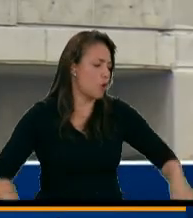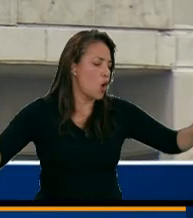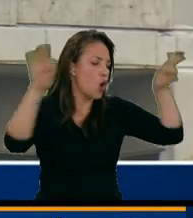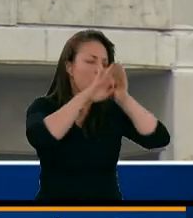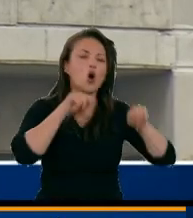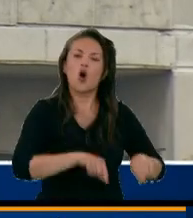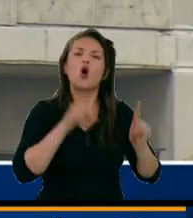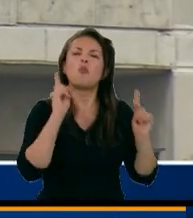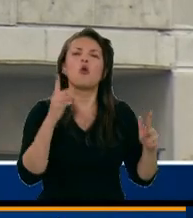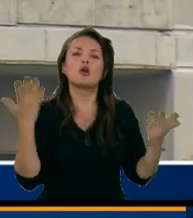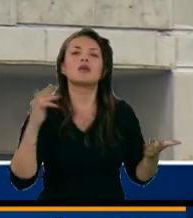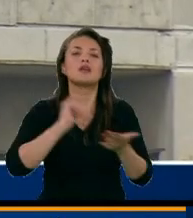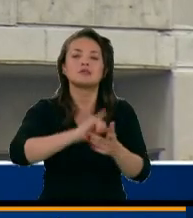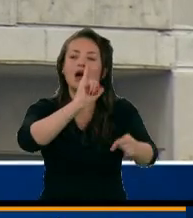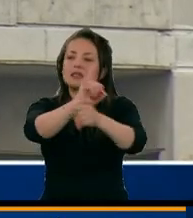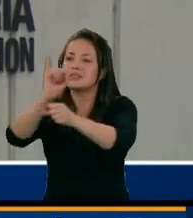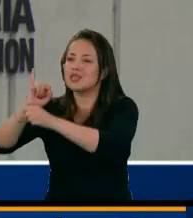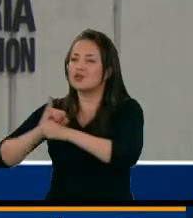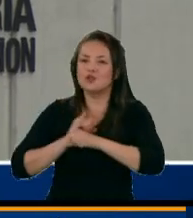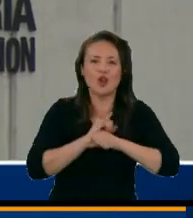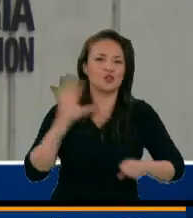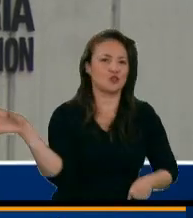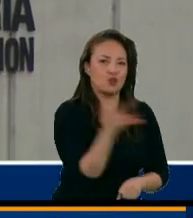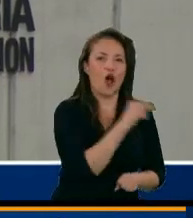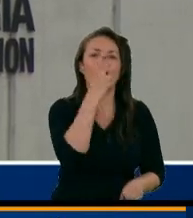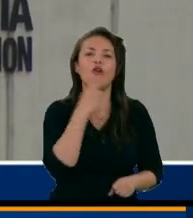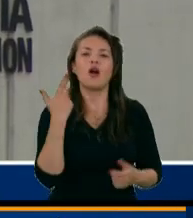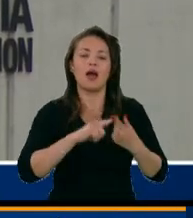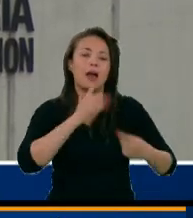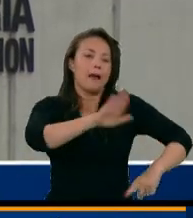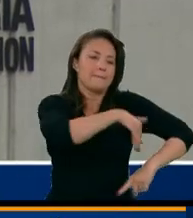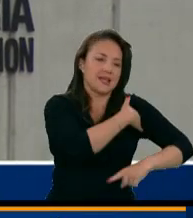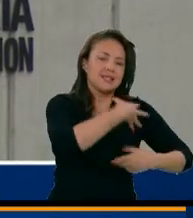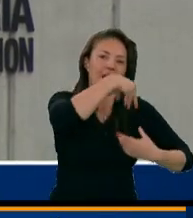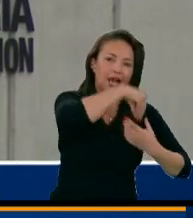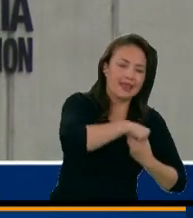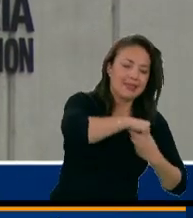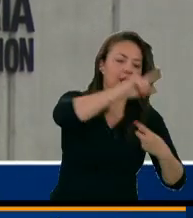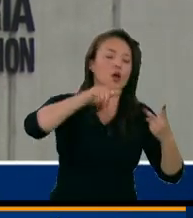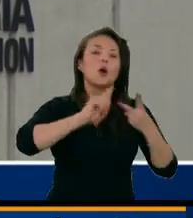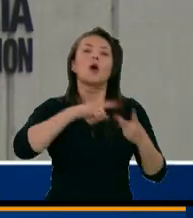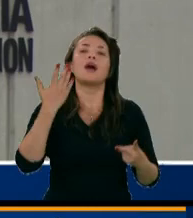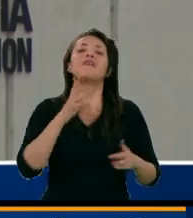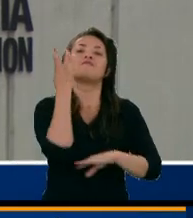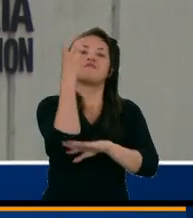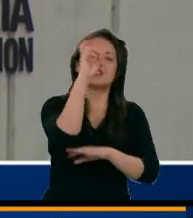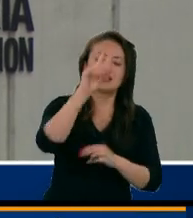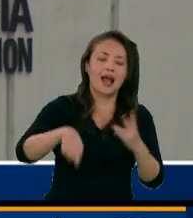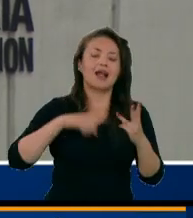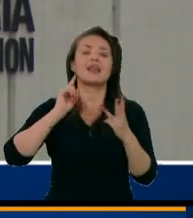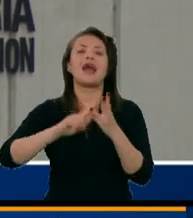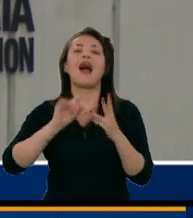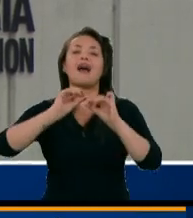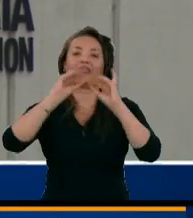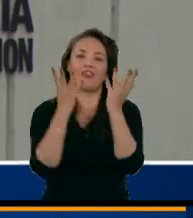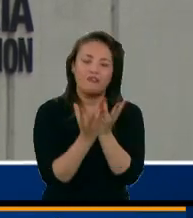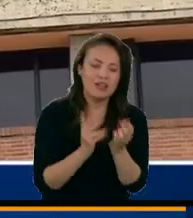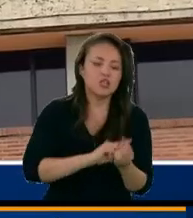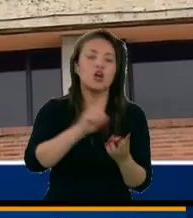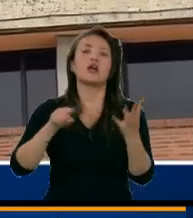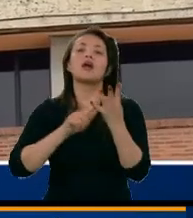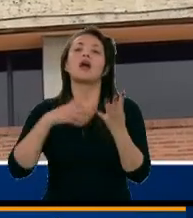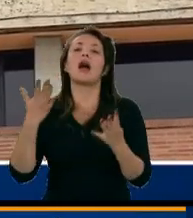todas las instituciones comprometidas. Estamos hablando desde el Ministerio del Interior, Fiscalía, Defensoría del Pueblo, Procuraduría,